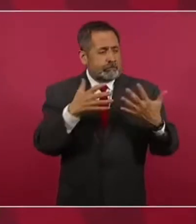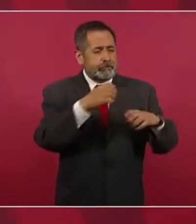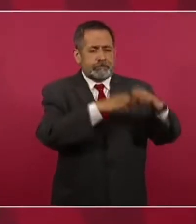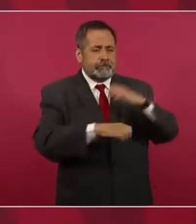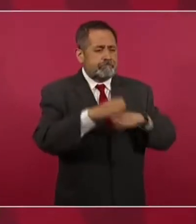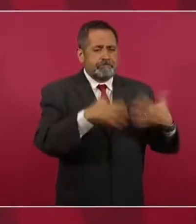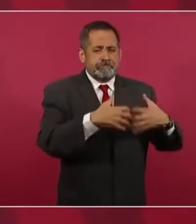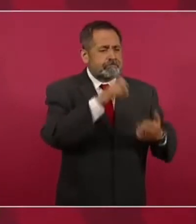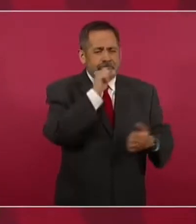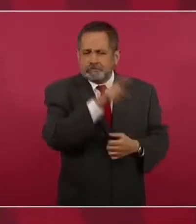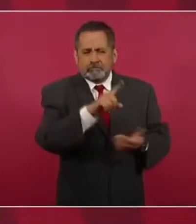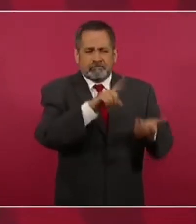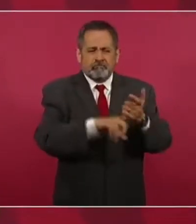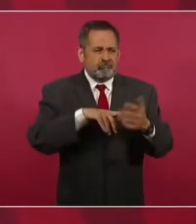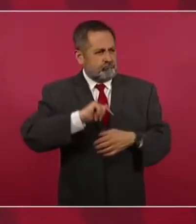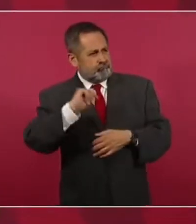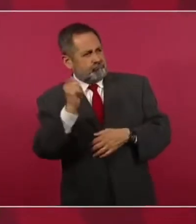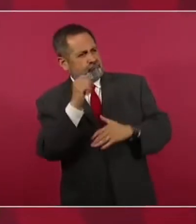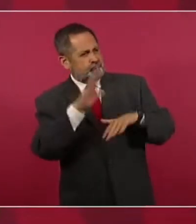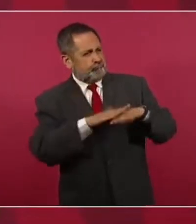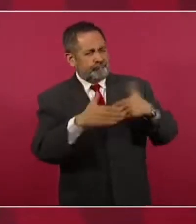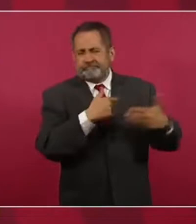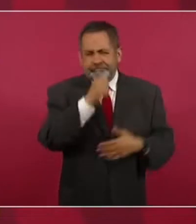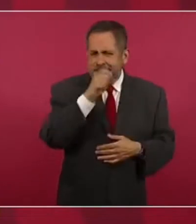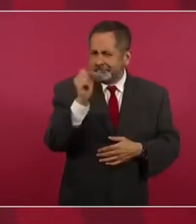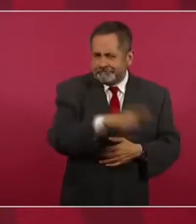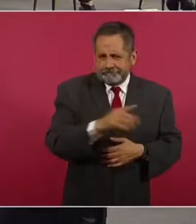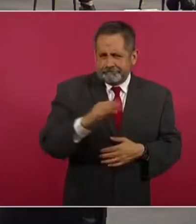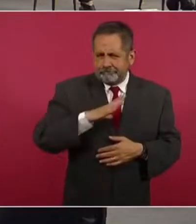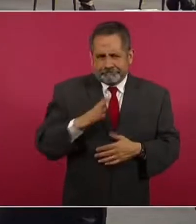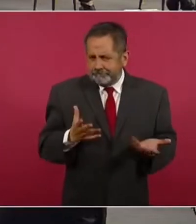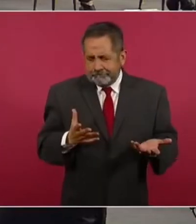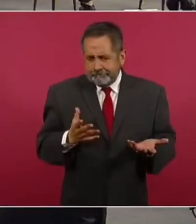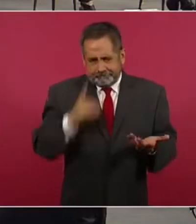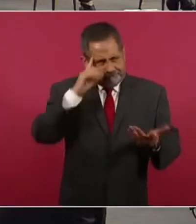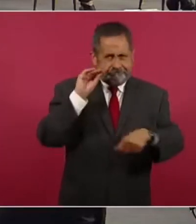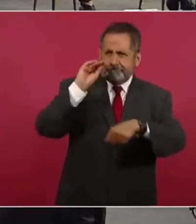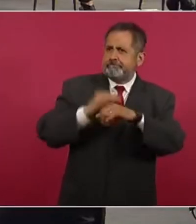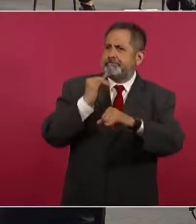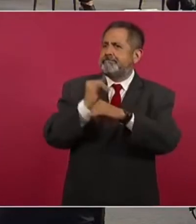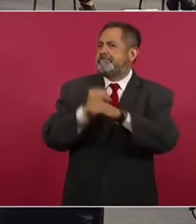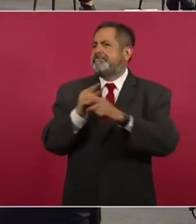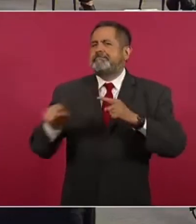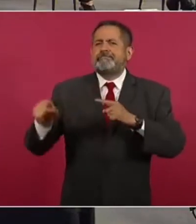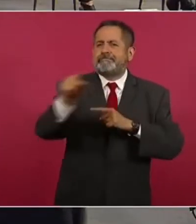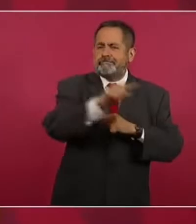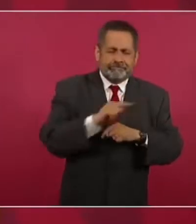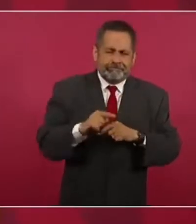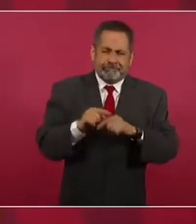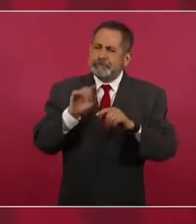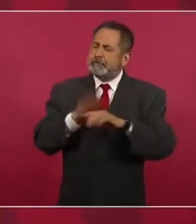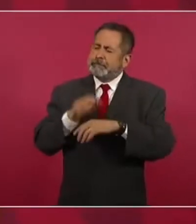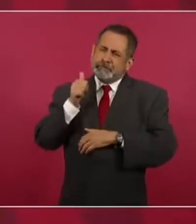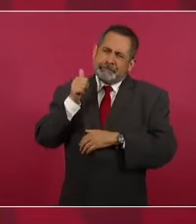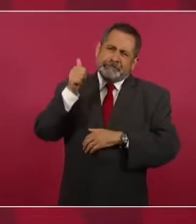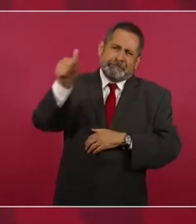tampoco tienen la infraestructura para llevar el internet a las comunidades más